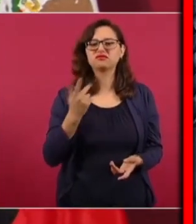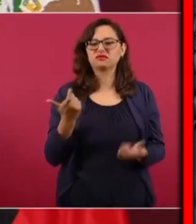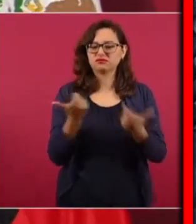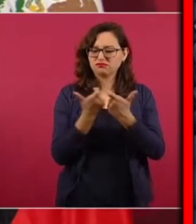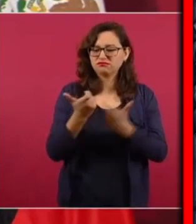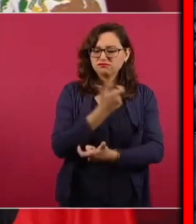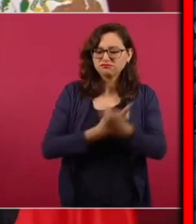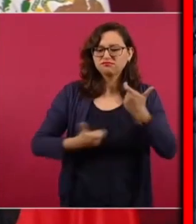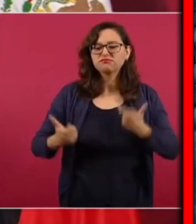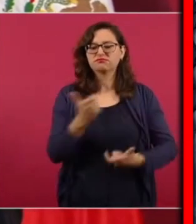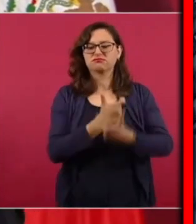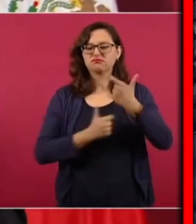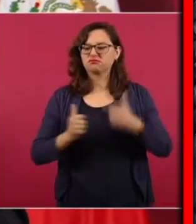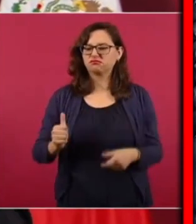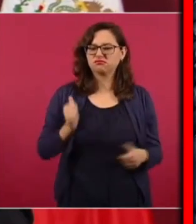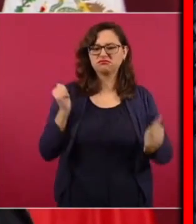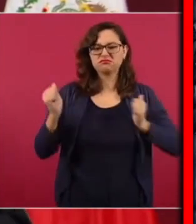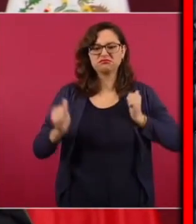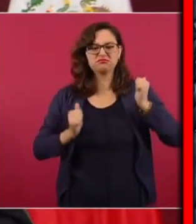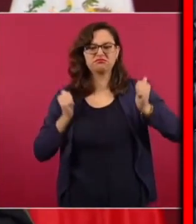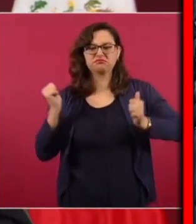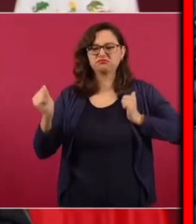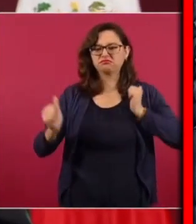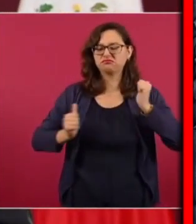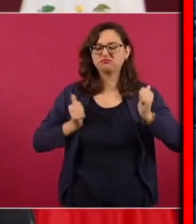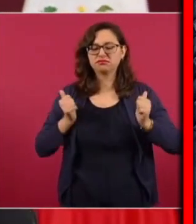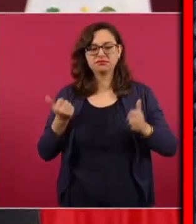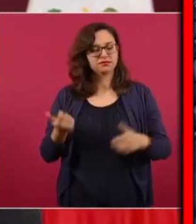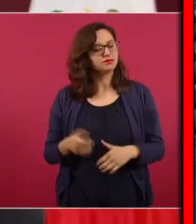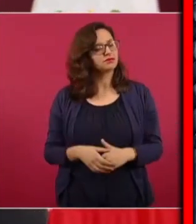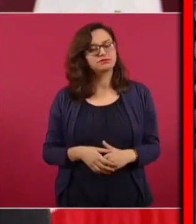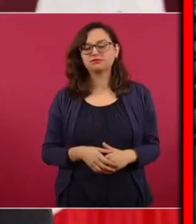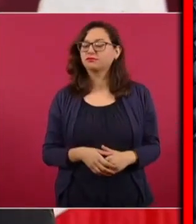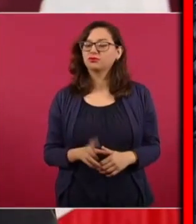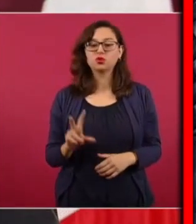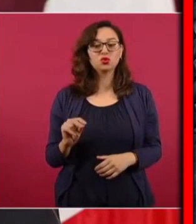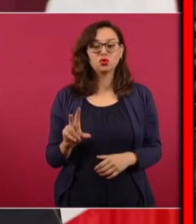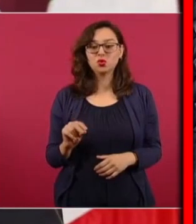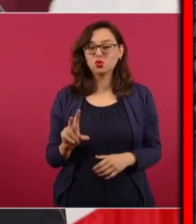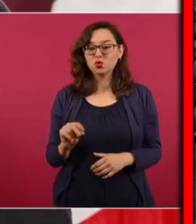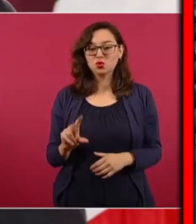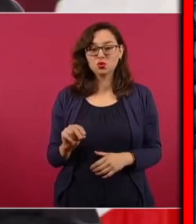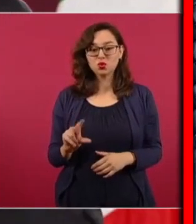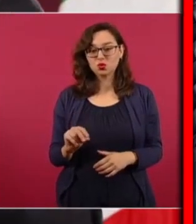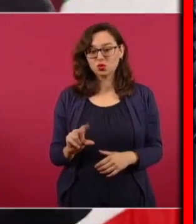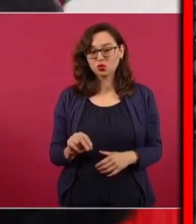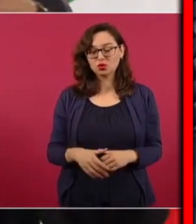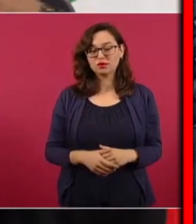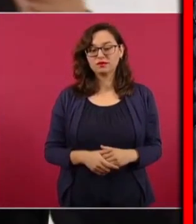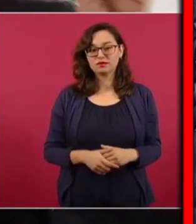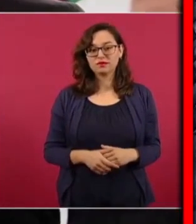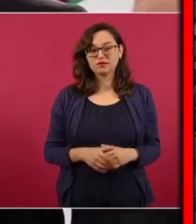suscribirse a este canal activar la campanita de notificaciones y compartir toda esta información en sus redes sociales